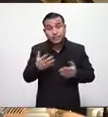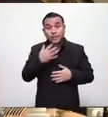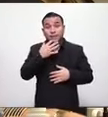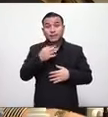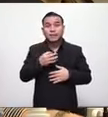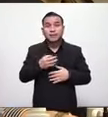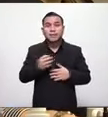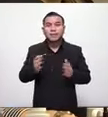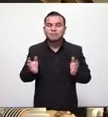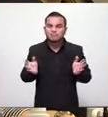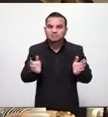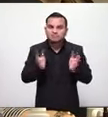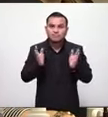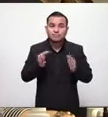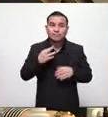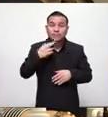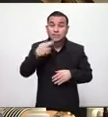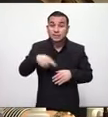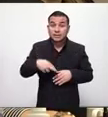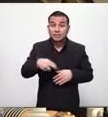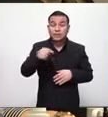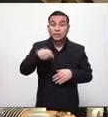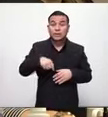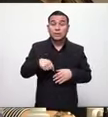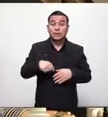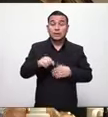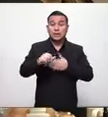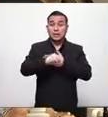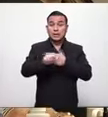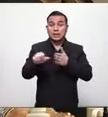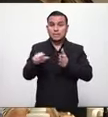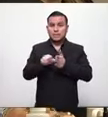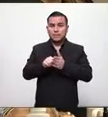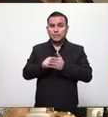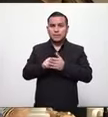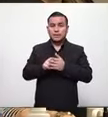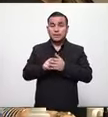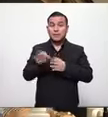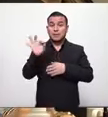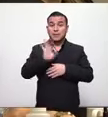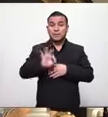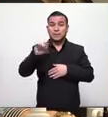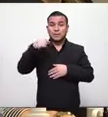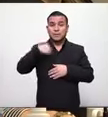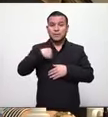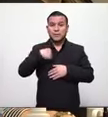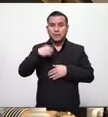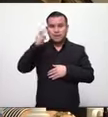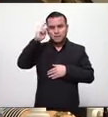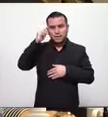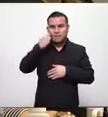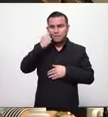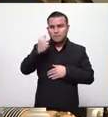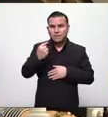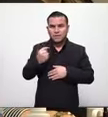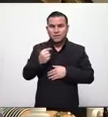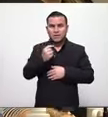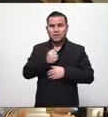insisto en eso que están aquí por la verdad porque incluso ahora en la asamblea me dijeron que a lo mejor yo estaba detrás de una dirección de un hospital